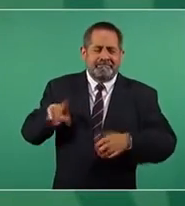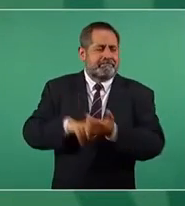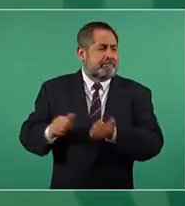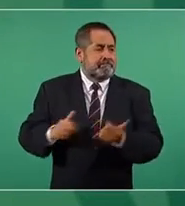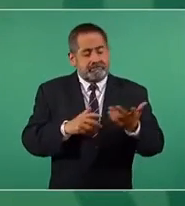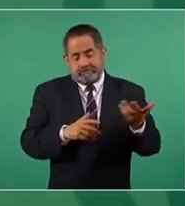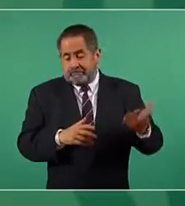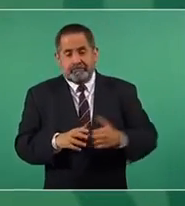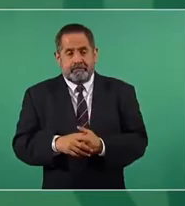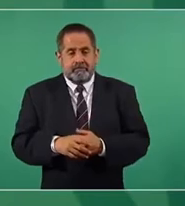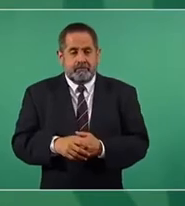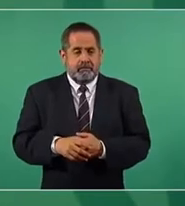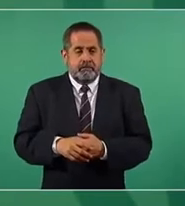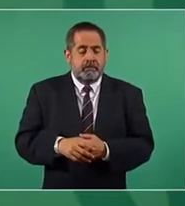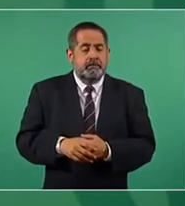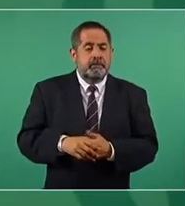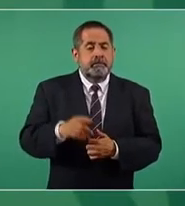Lo más bajo.